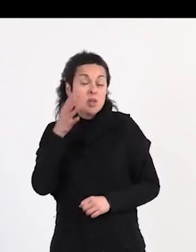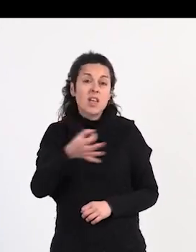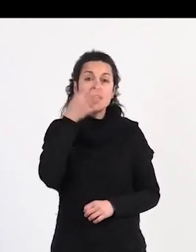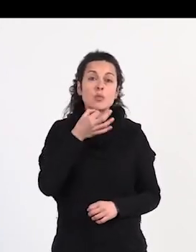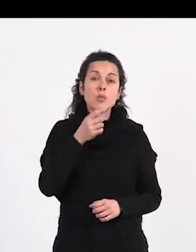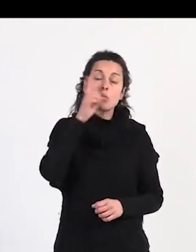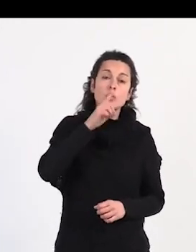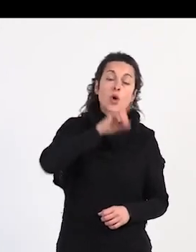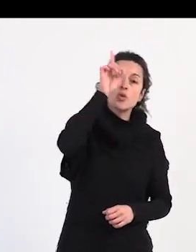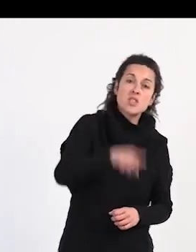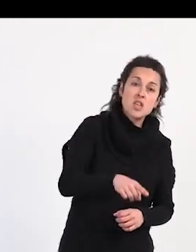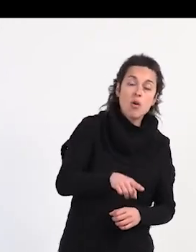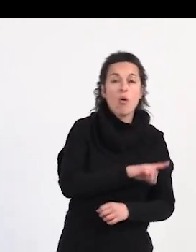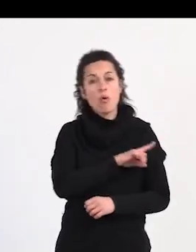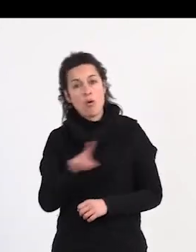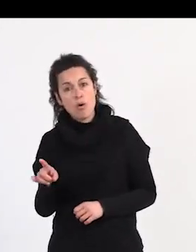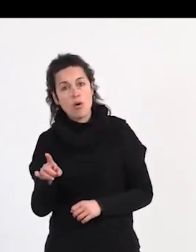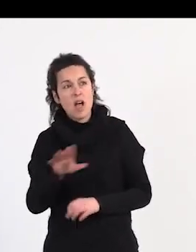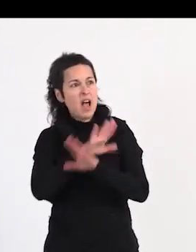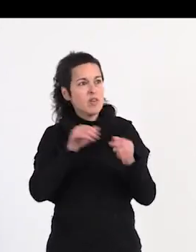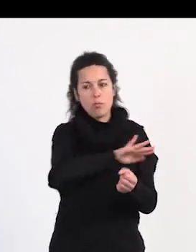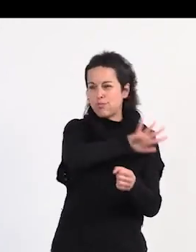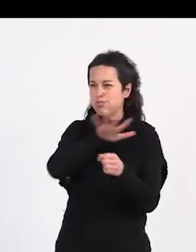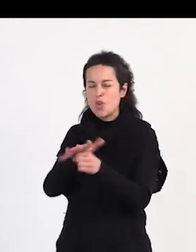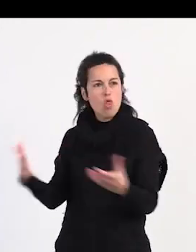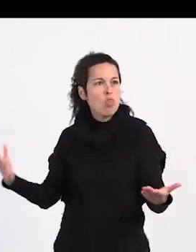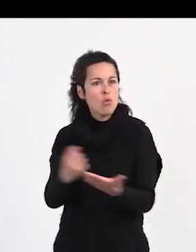prostitución sí, prostitución no, lo eclipsa todo.